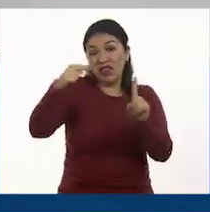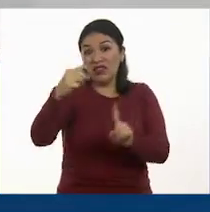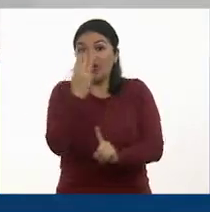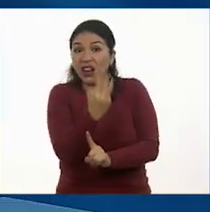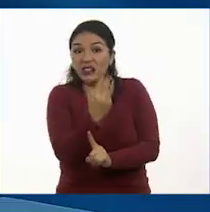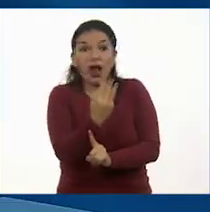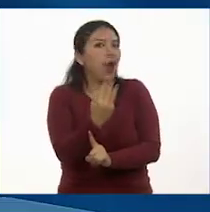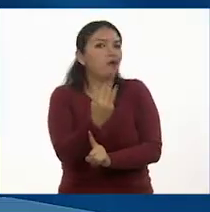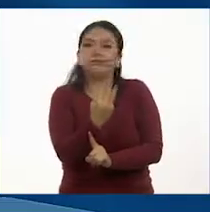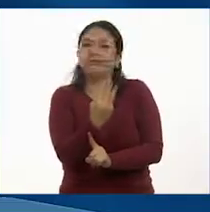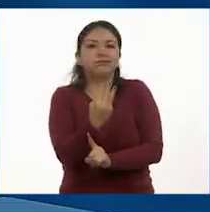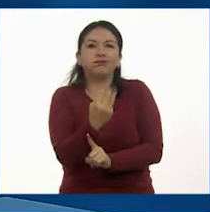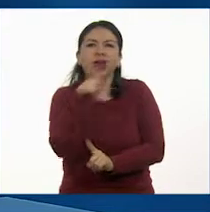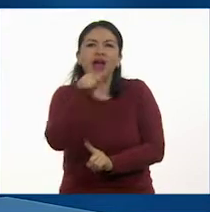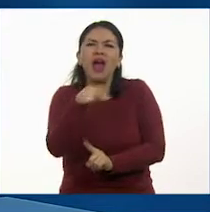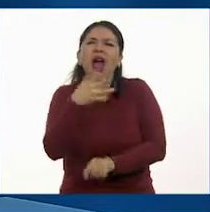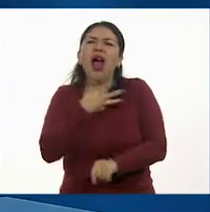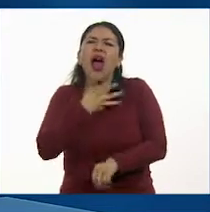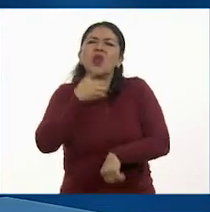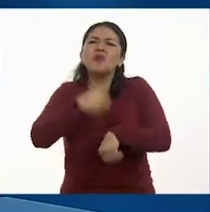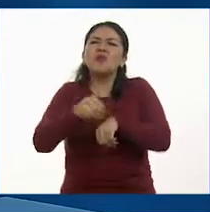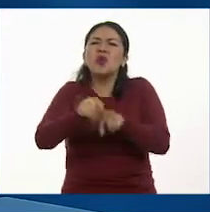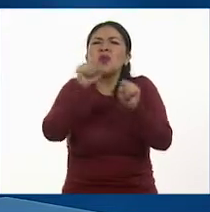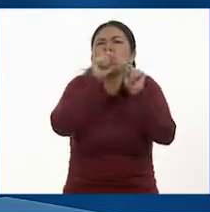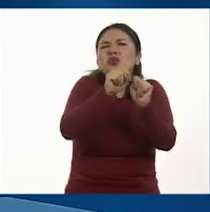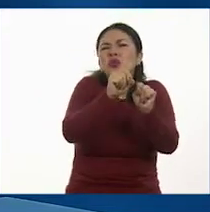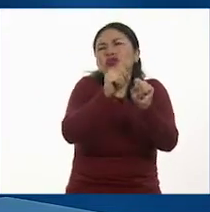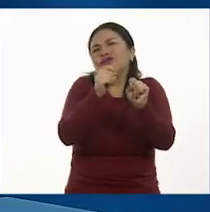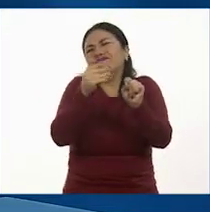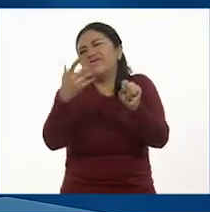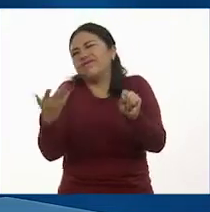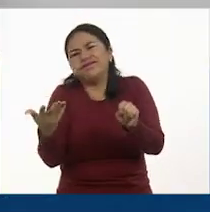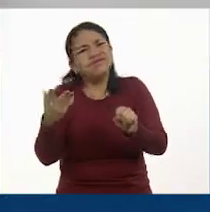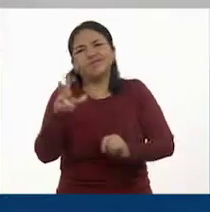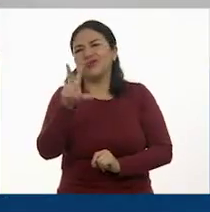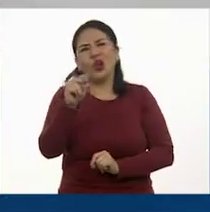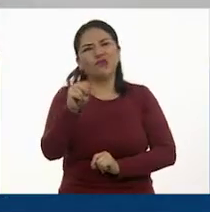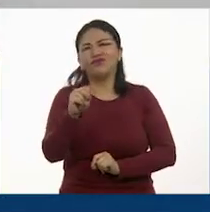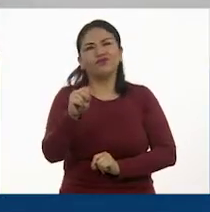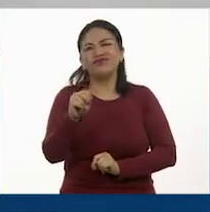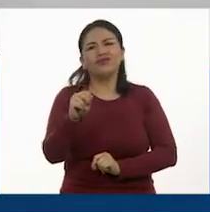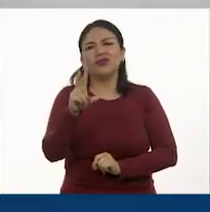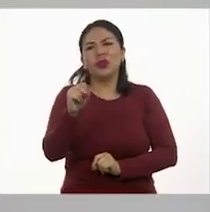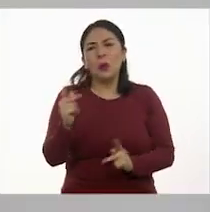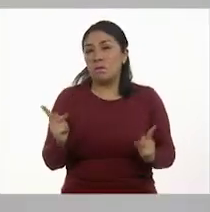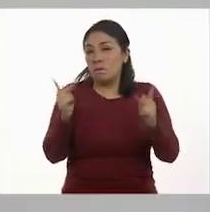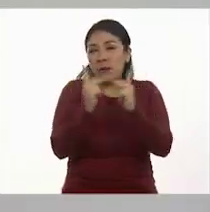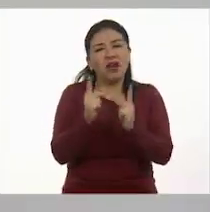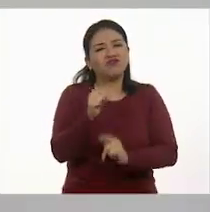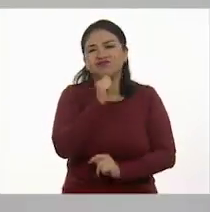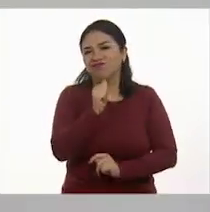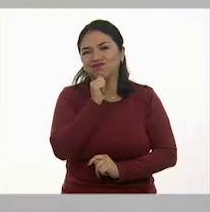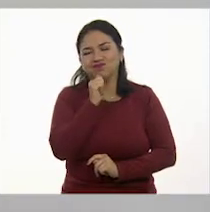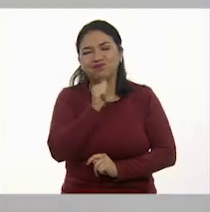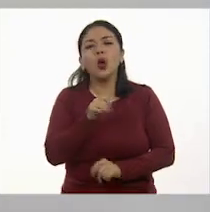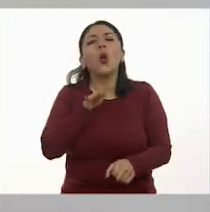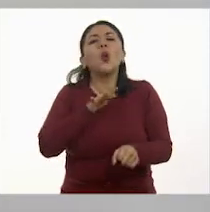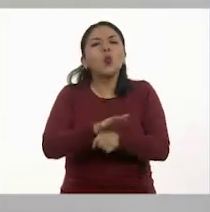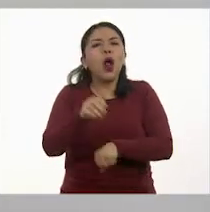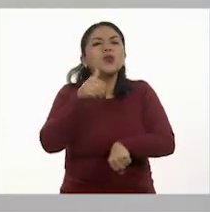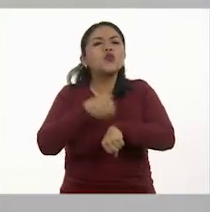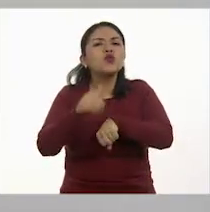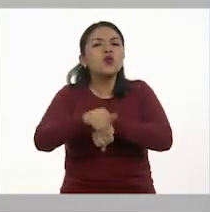No, porque daría un punto decimal. Sí, aquí nos daría tres, nos sobra uno, no es exacto. ¿Entre qué número